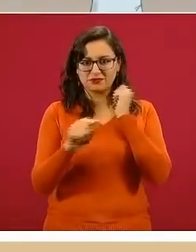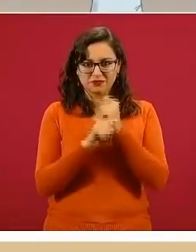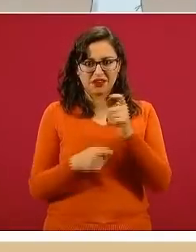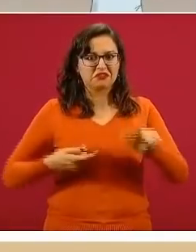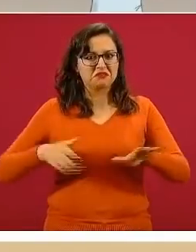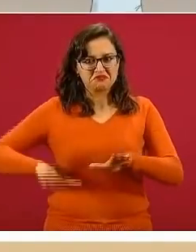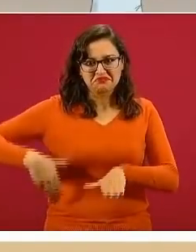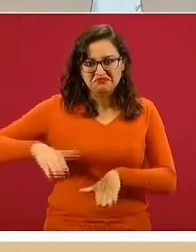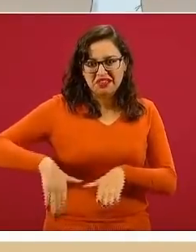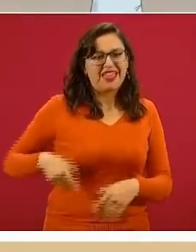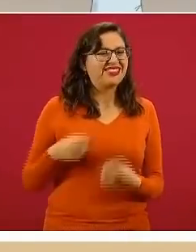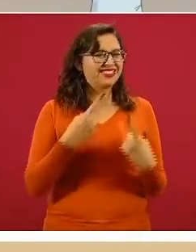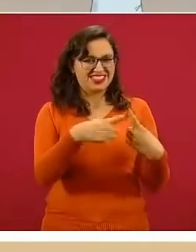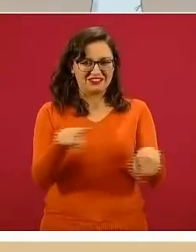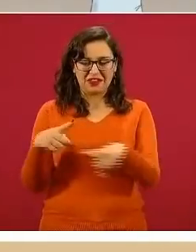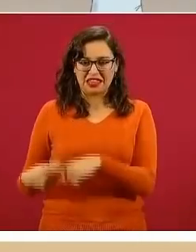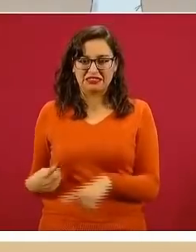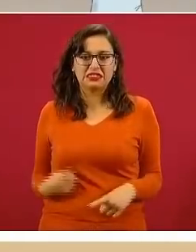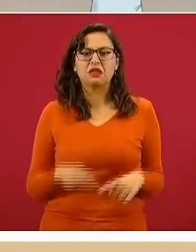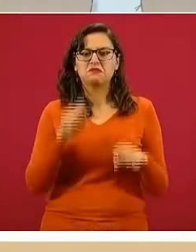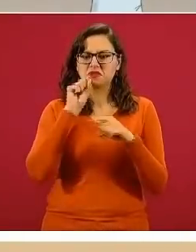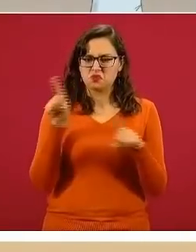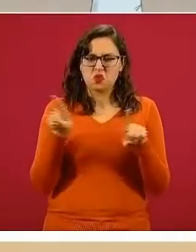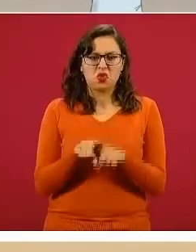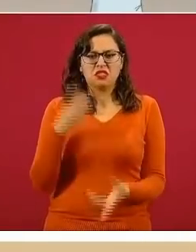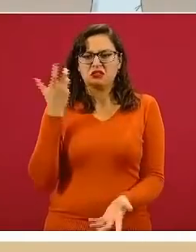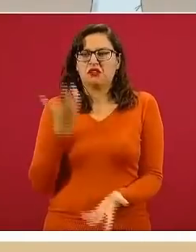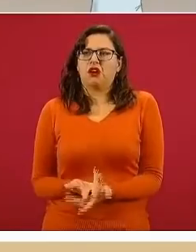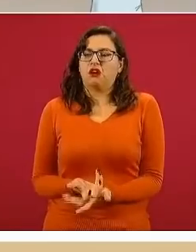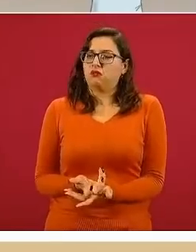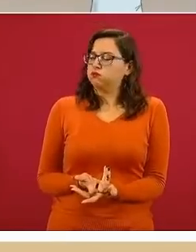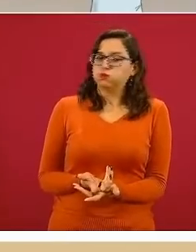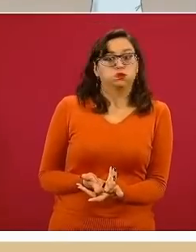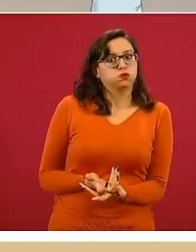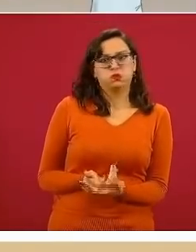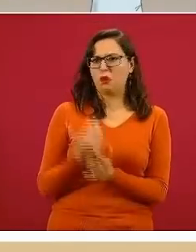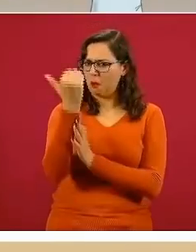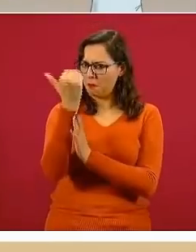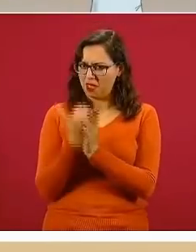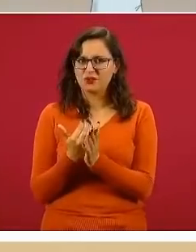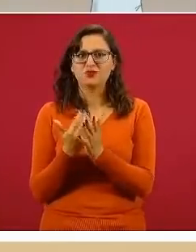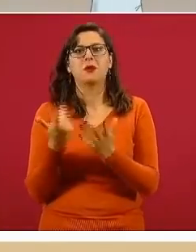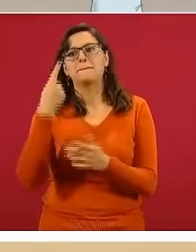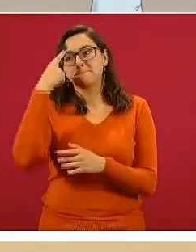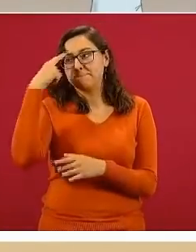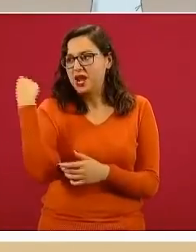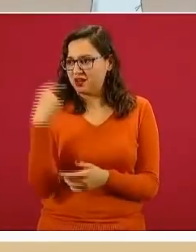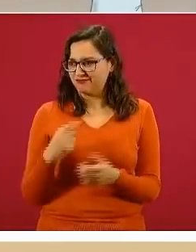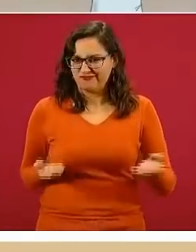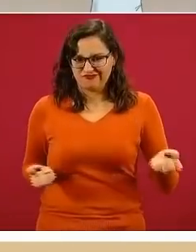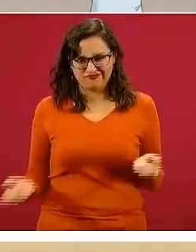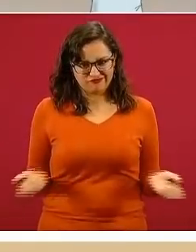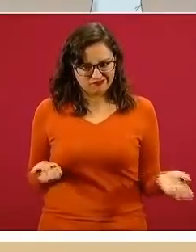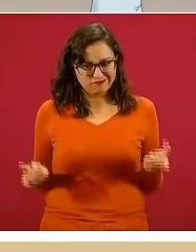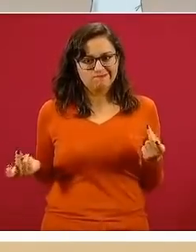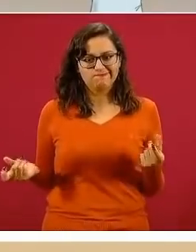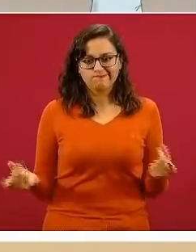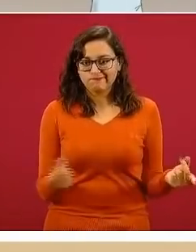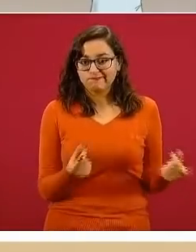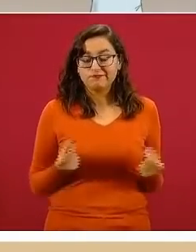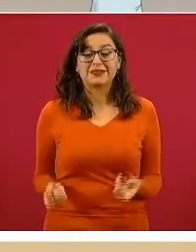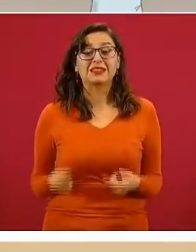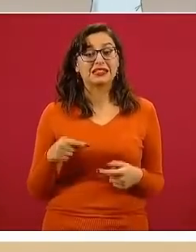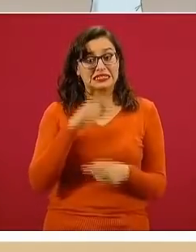activas, etcétera. También disminuir el tiempo sedentario. Estamos en una epidemia de sedentarismo. Los niños